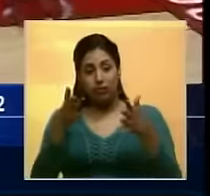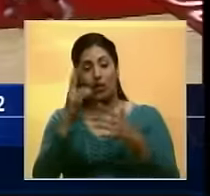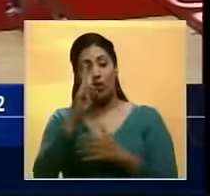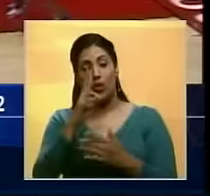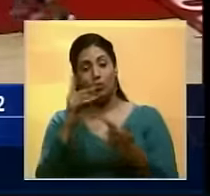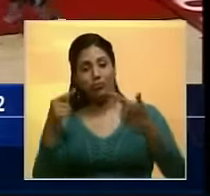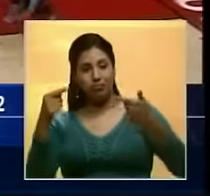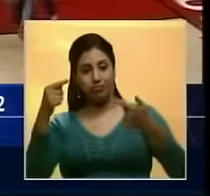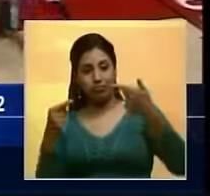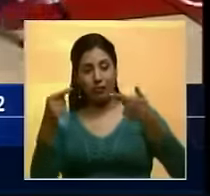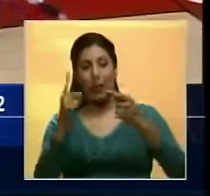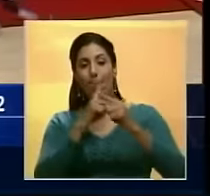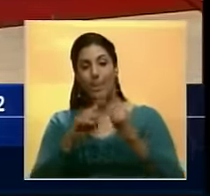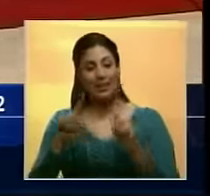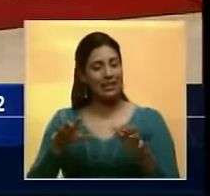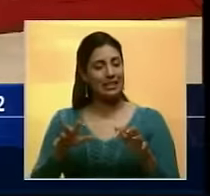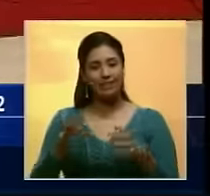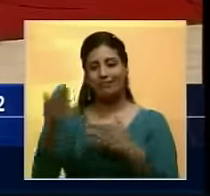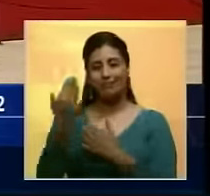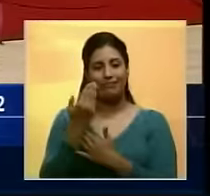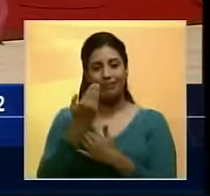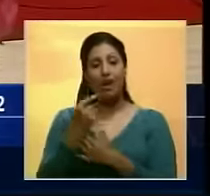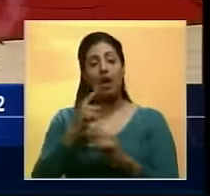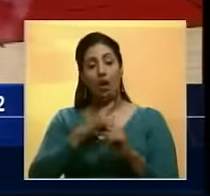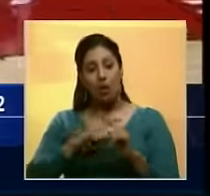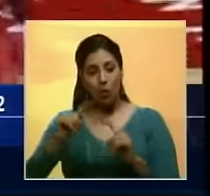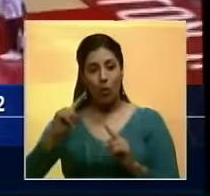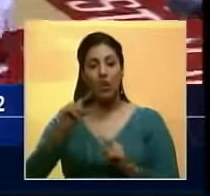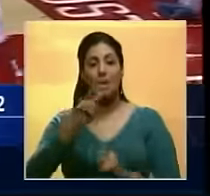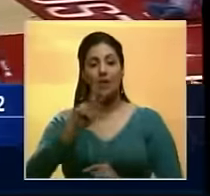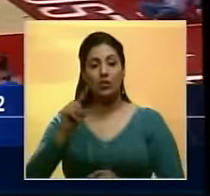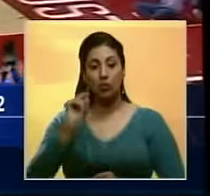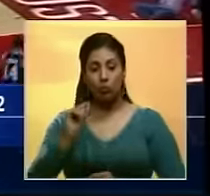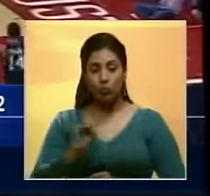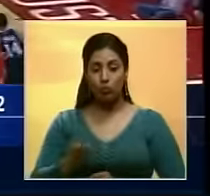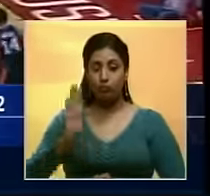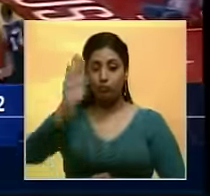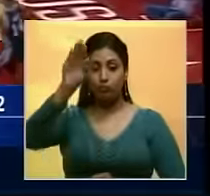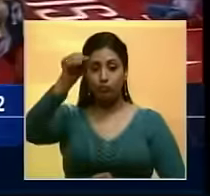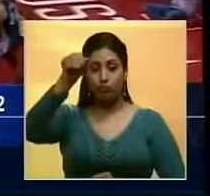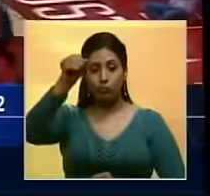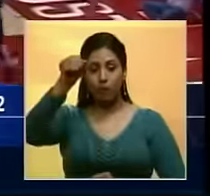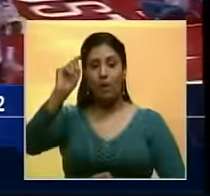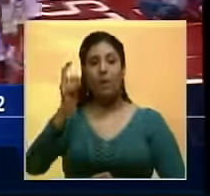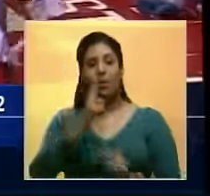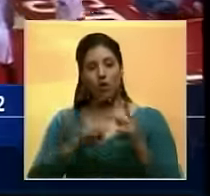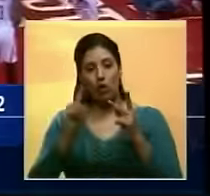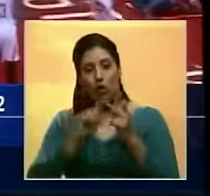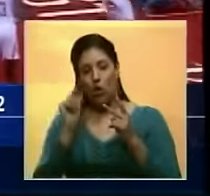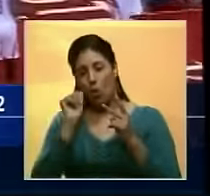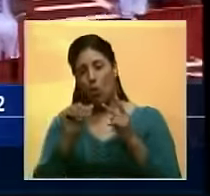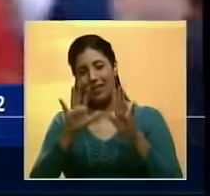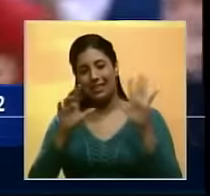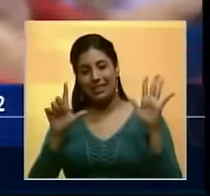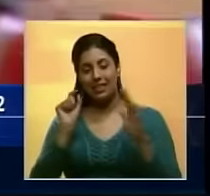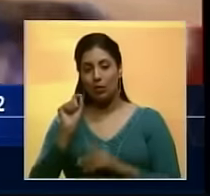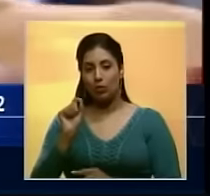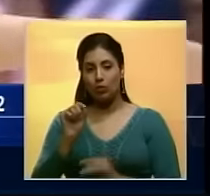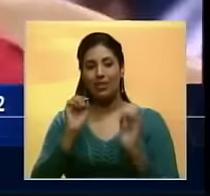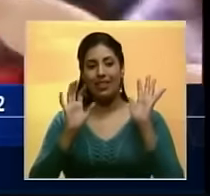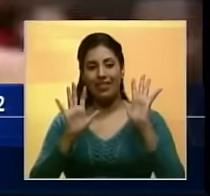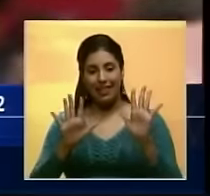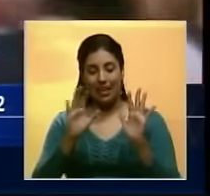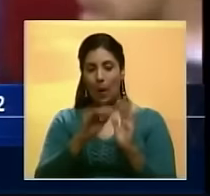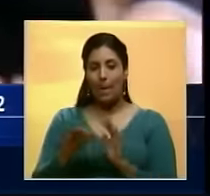desbancar a San Antonio, pero no pudieron. Kiwi Leonard con 21 puntos y la Marcus Aldrich con 17 puntos y 10